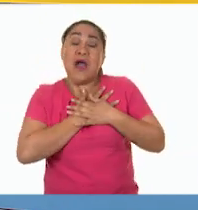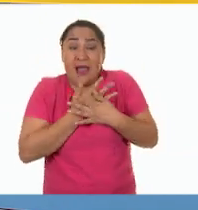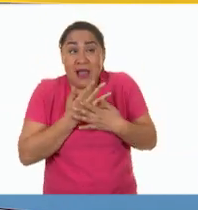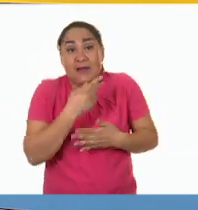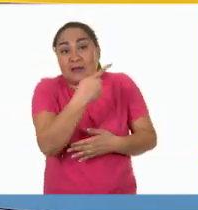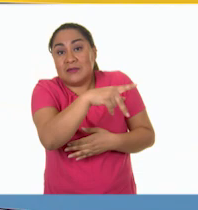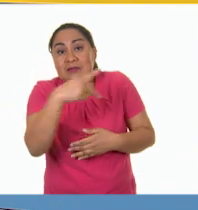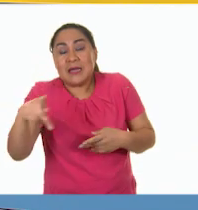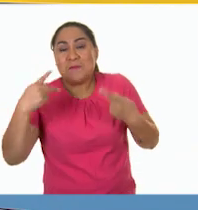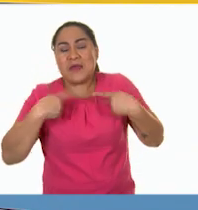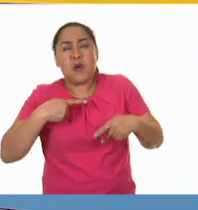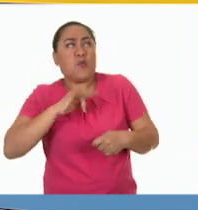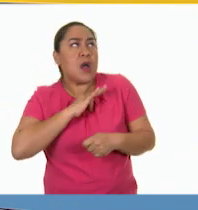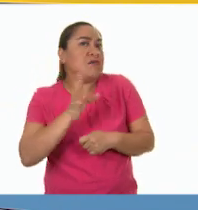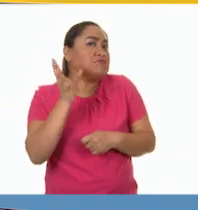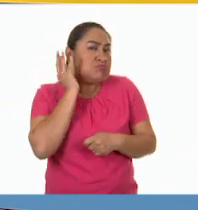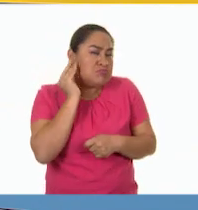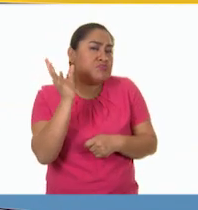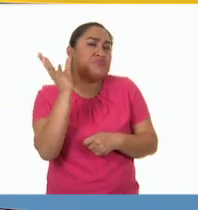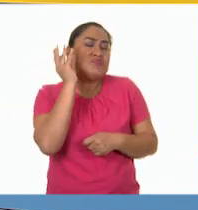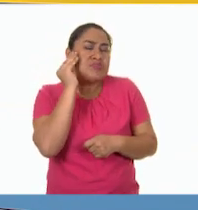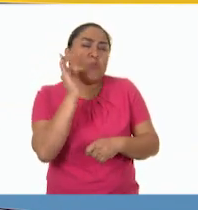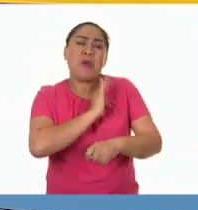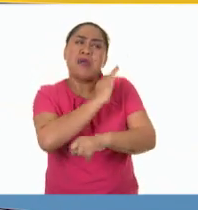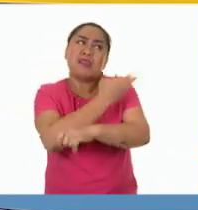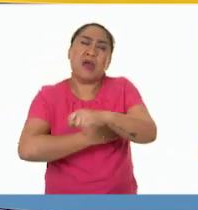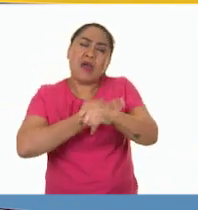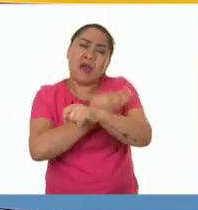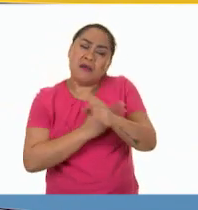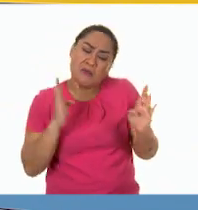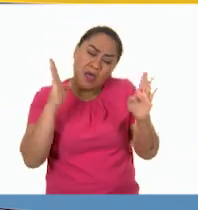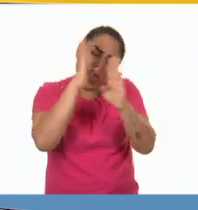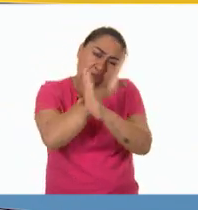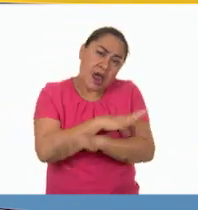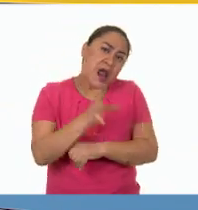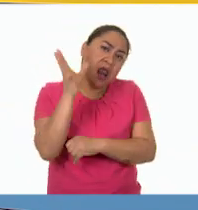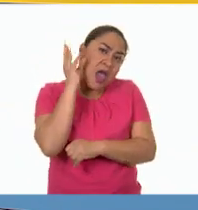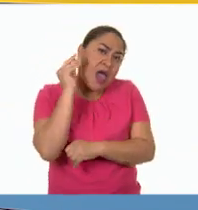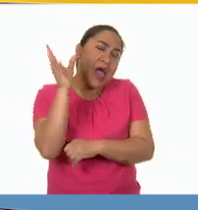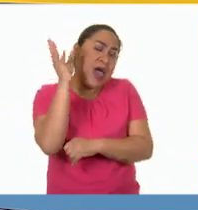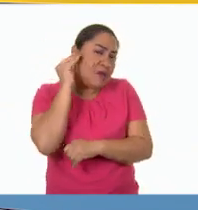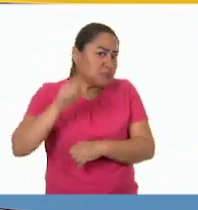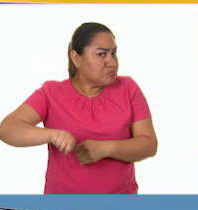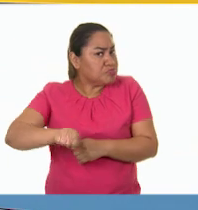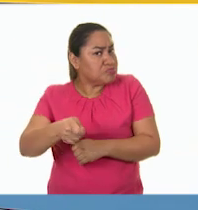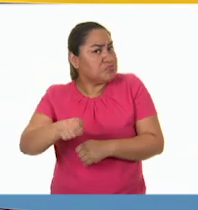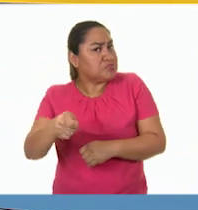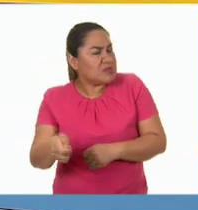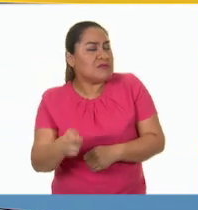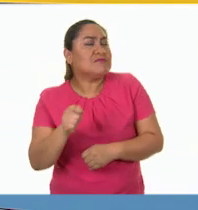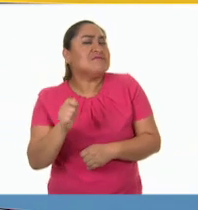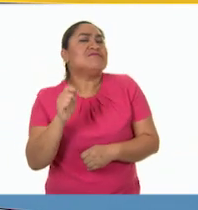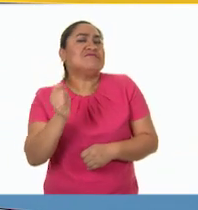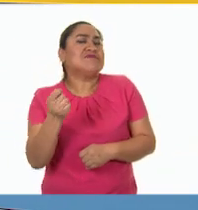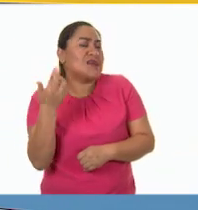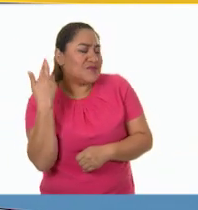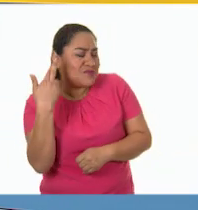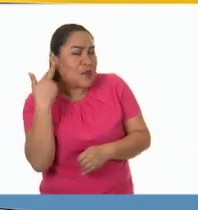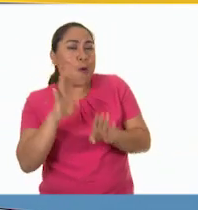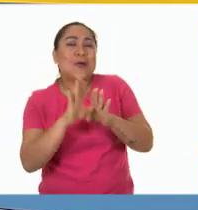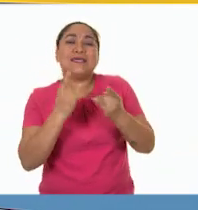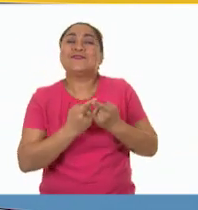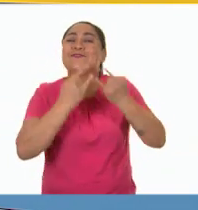las familias del país, que podían pasar tardes enteras escuchando la radio y con la radio prendida para escuchar estas historias